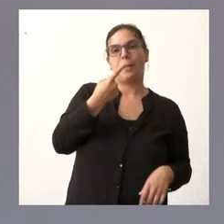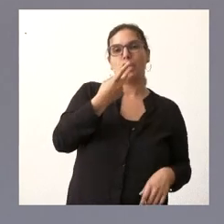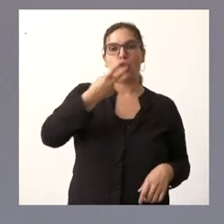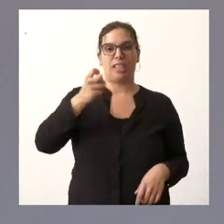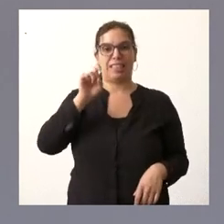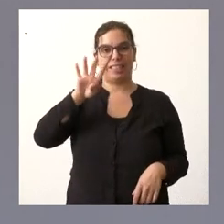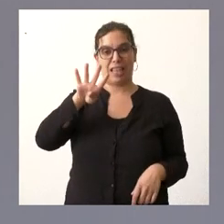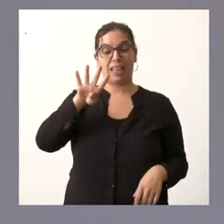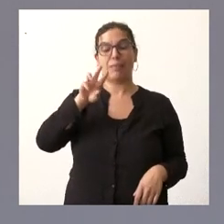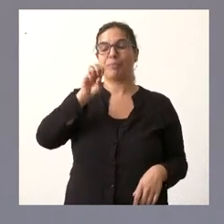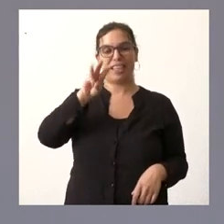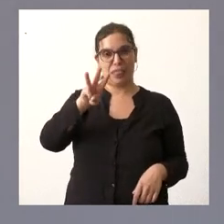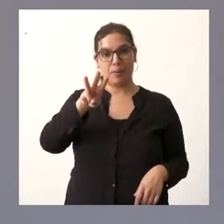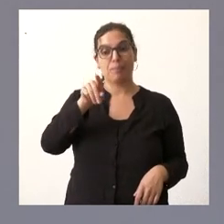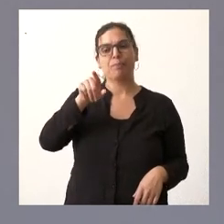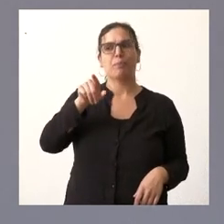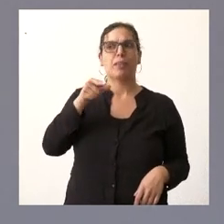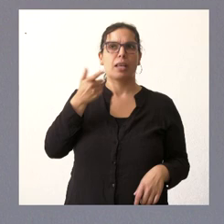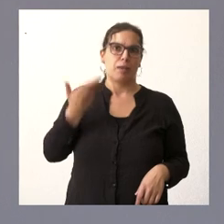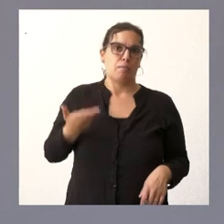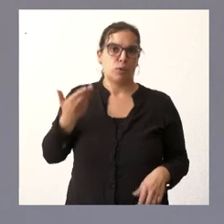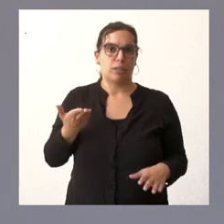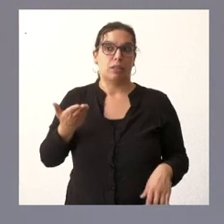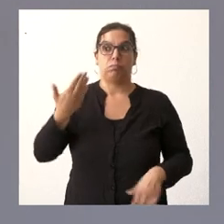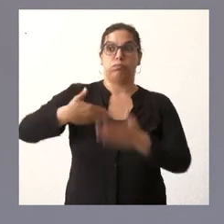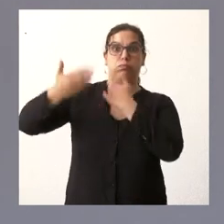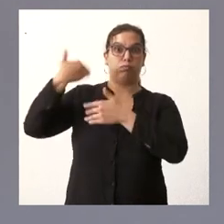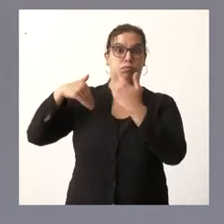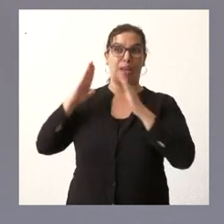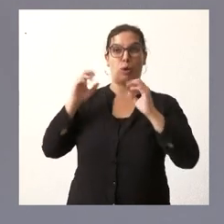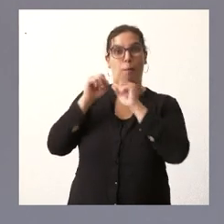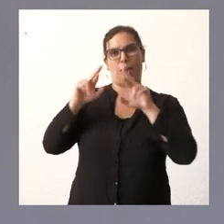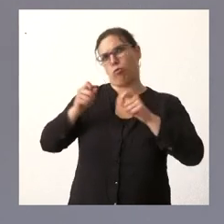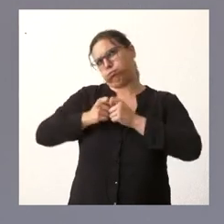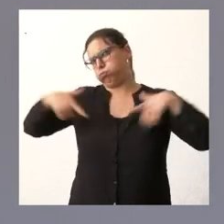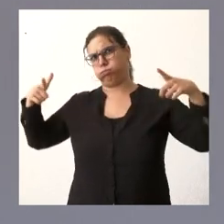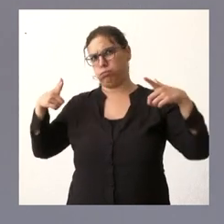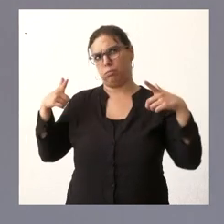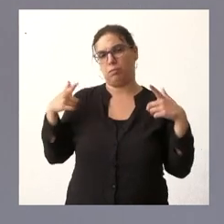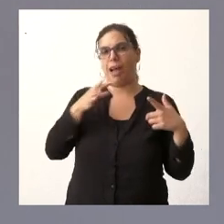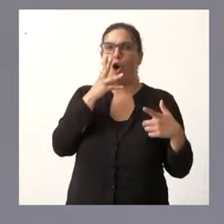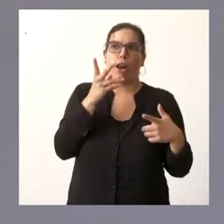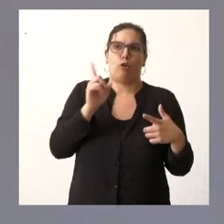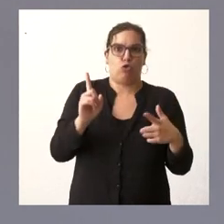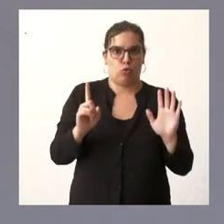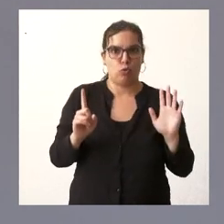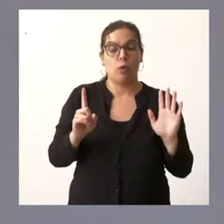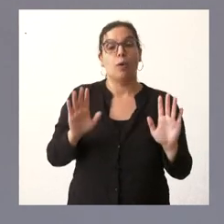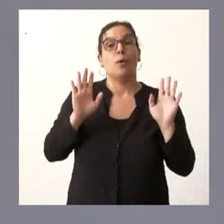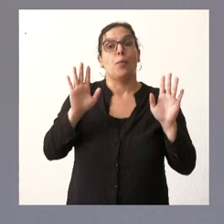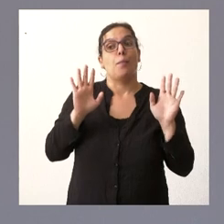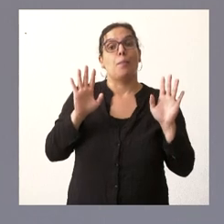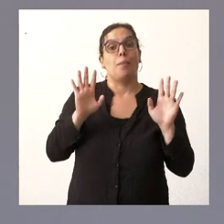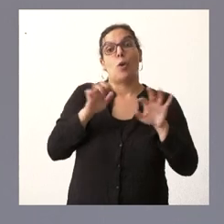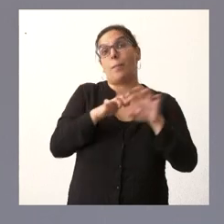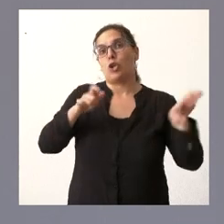es una cifra importante no tan alta como la que tuvimos en los peores momentos en todo caso la mayoría de estas circunstancias son